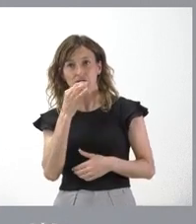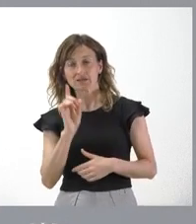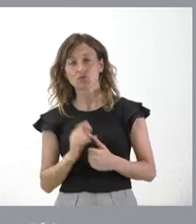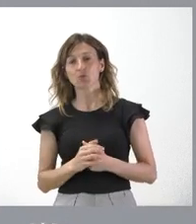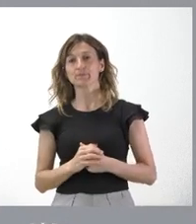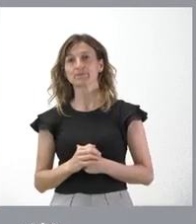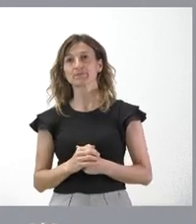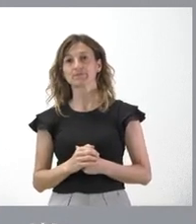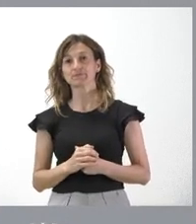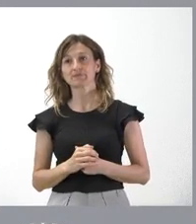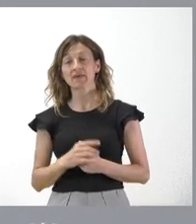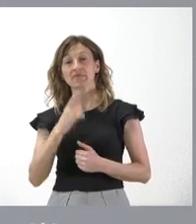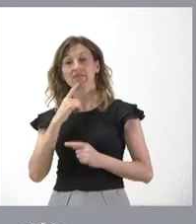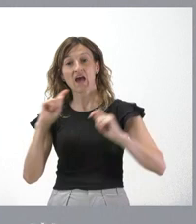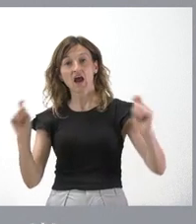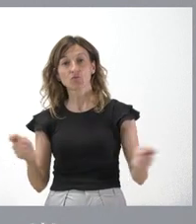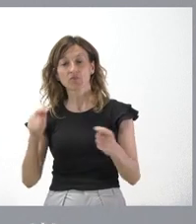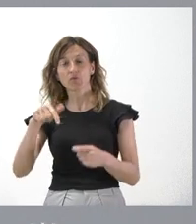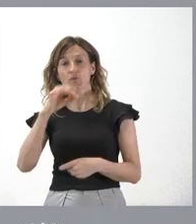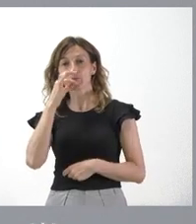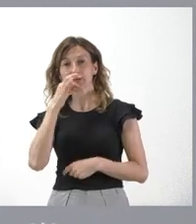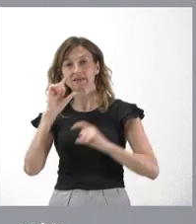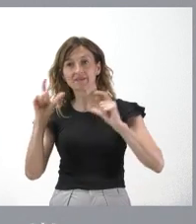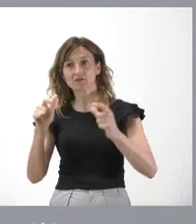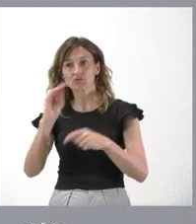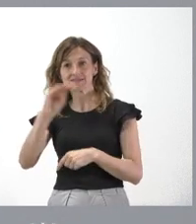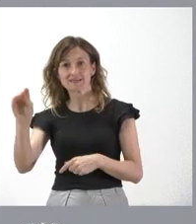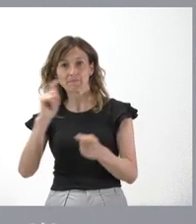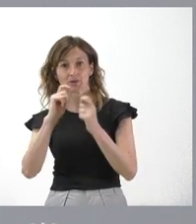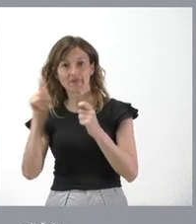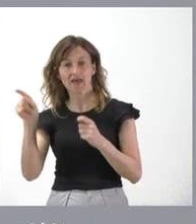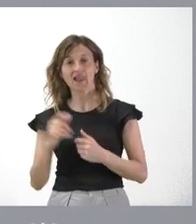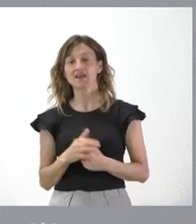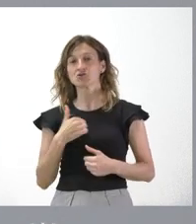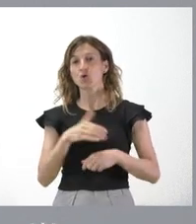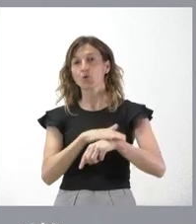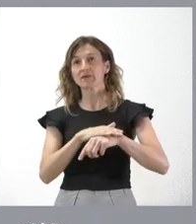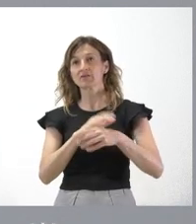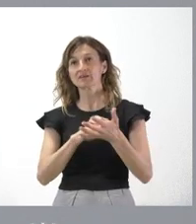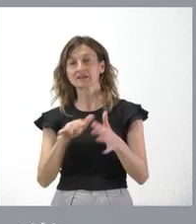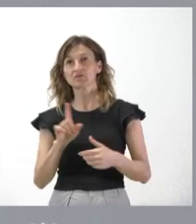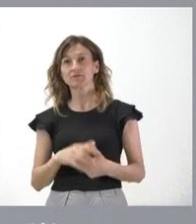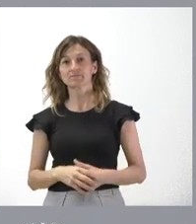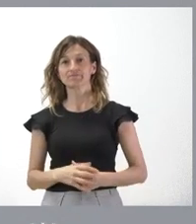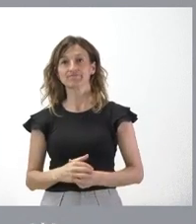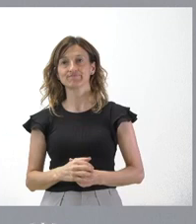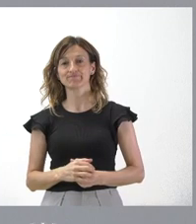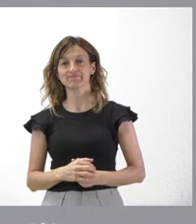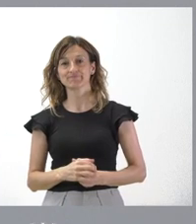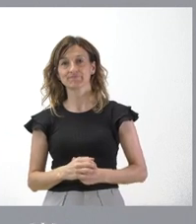quien ha anunciado que esta tarde va haber una reunión es el que les ha emplazado a ustedes, no el Gobierno de Castilla y León. Sí. Nosotros